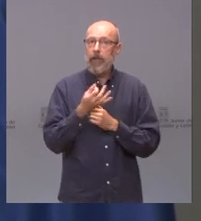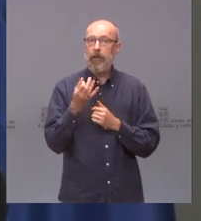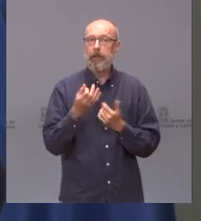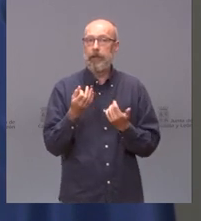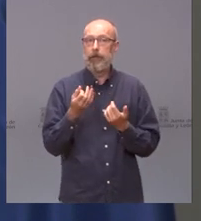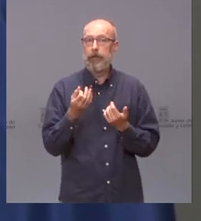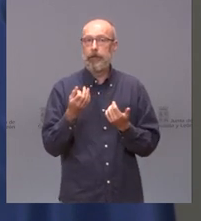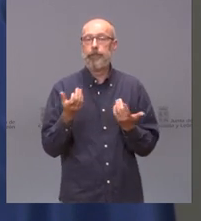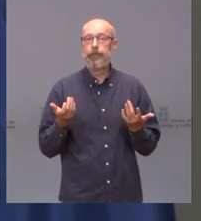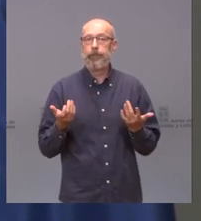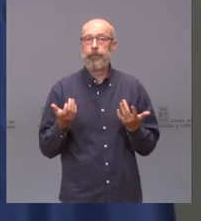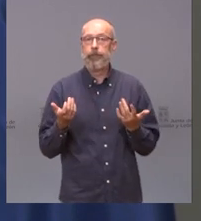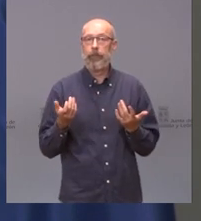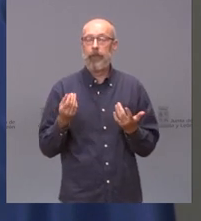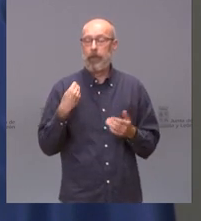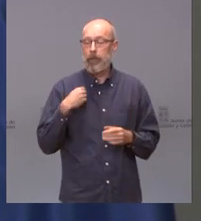nuestros amantes